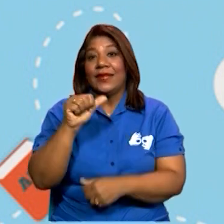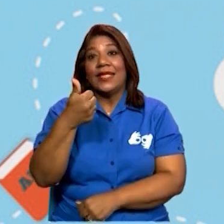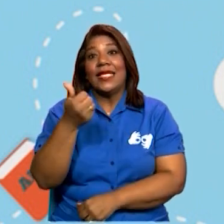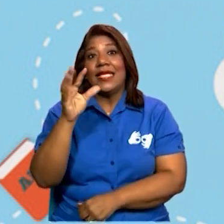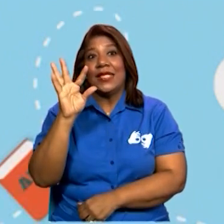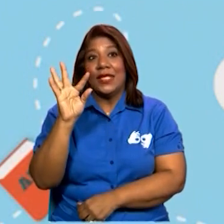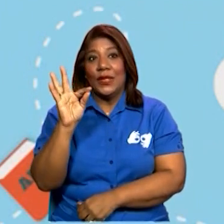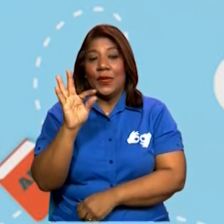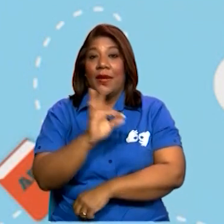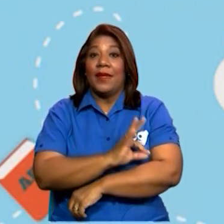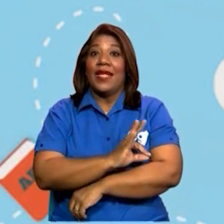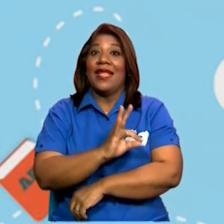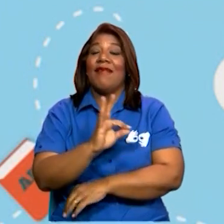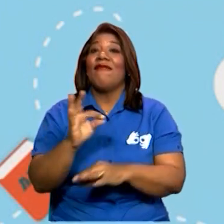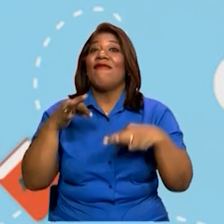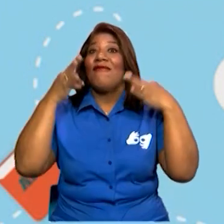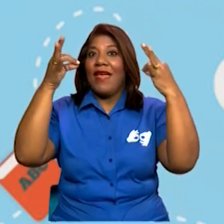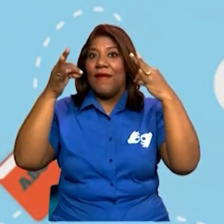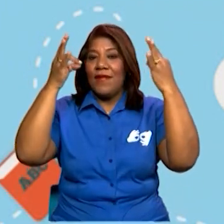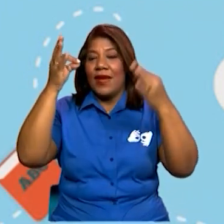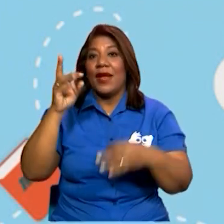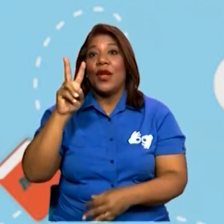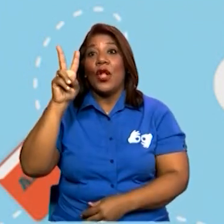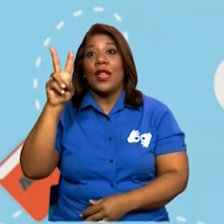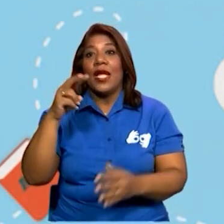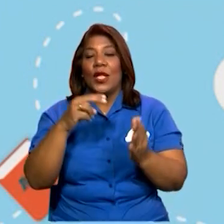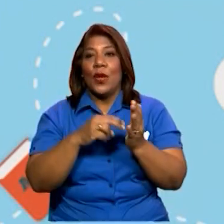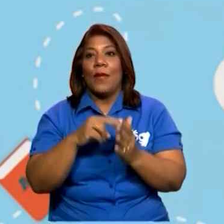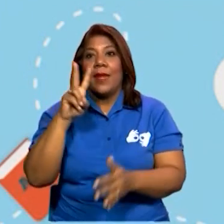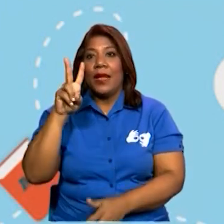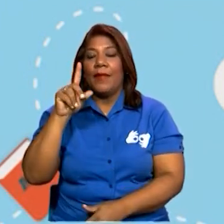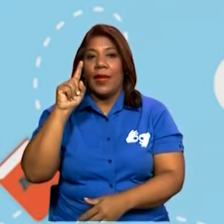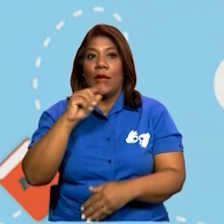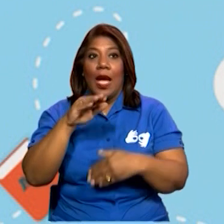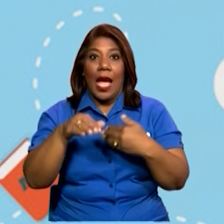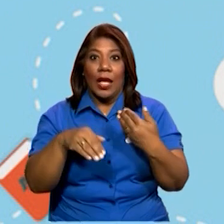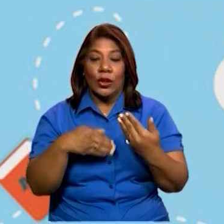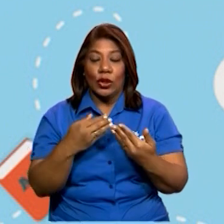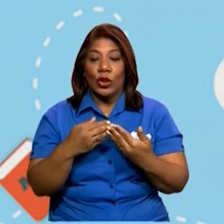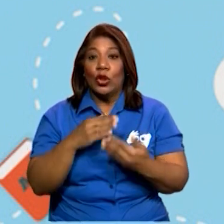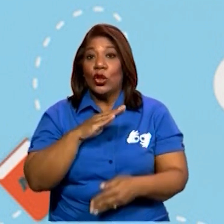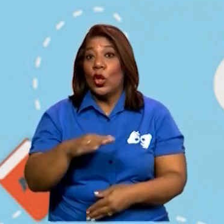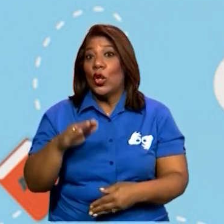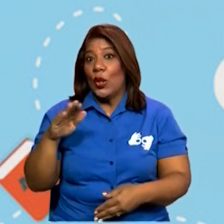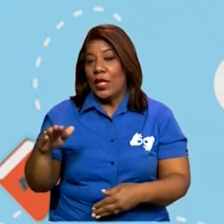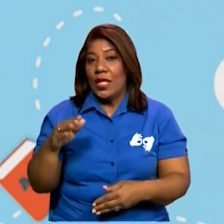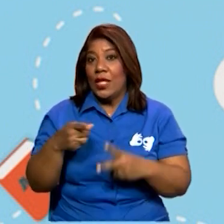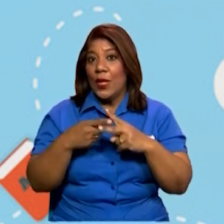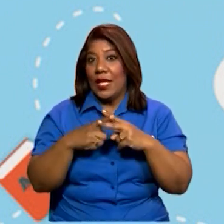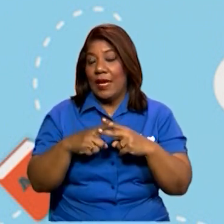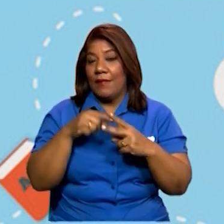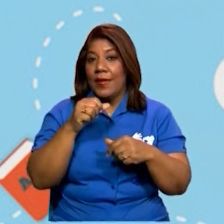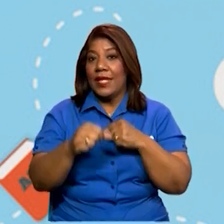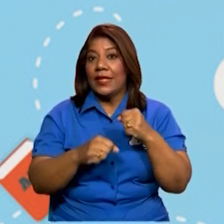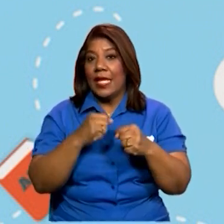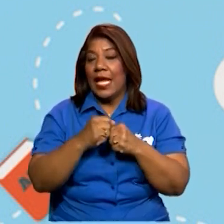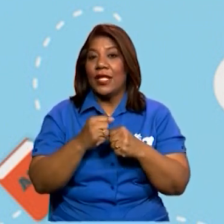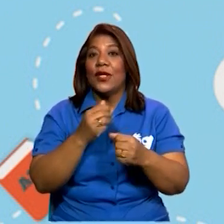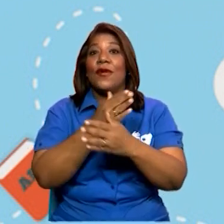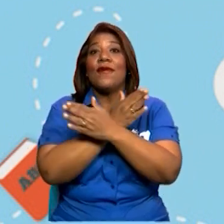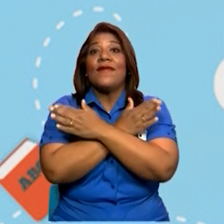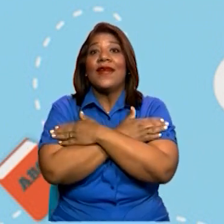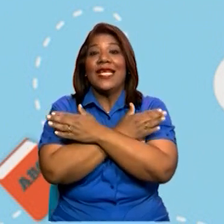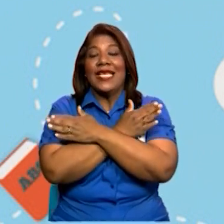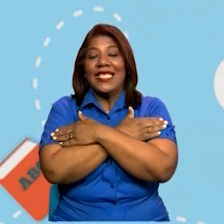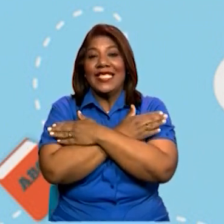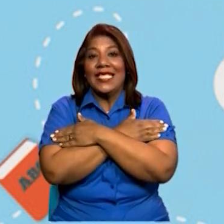2021. A todos los niños que empiezan su año escolar. Estimados compañeros, felicidades.